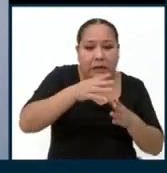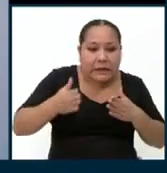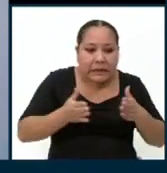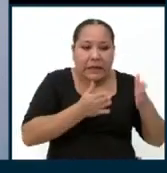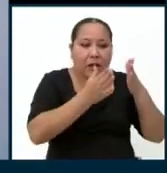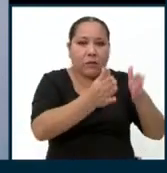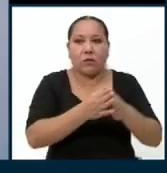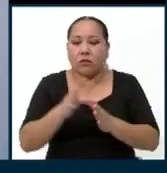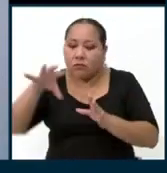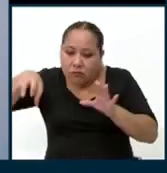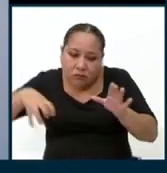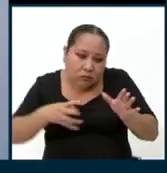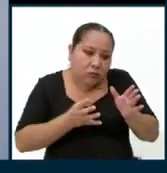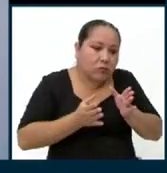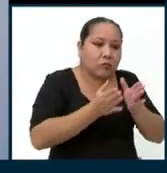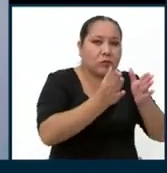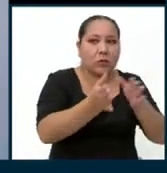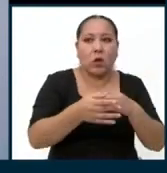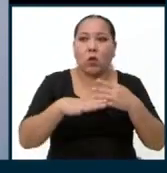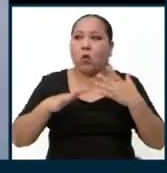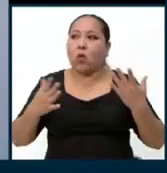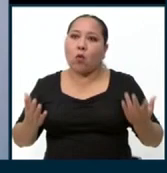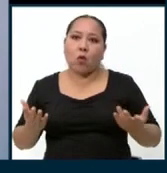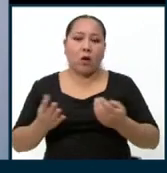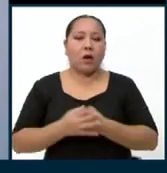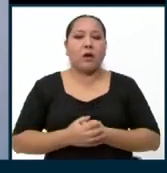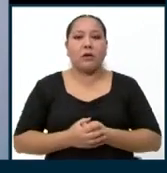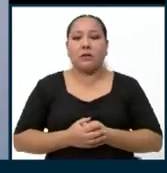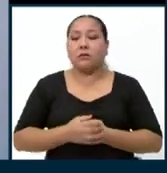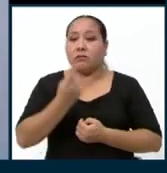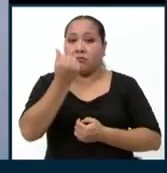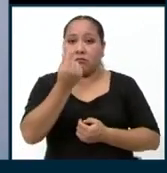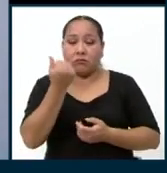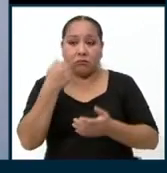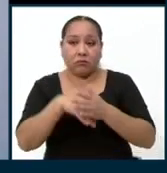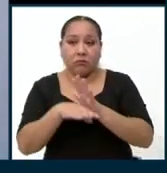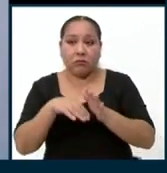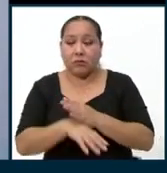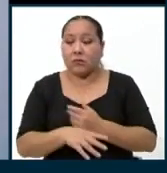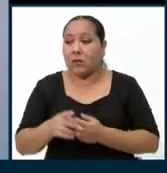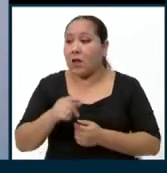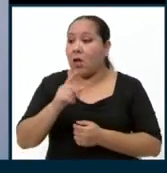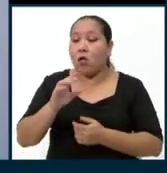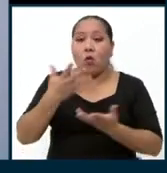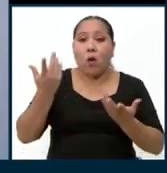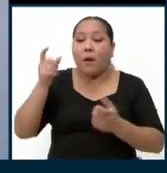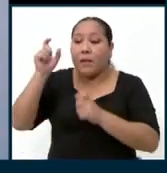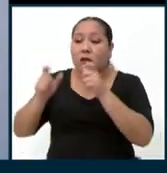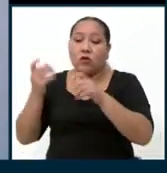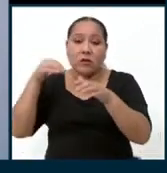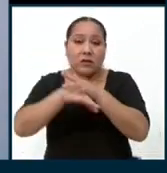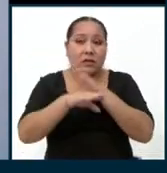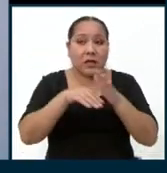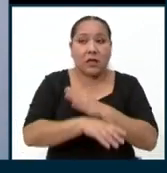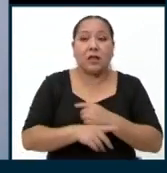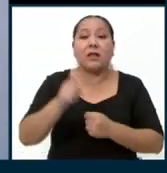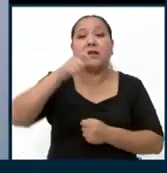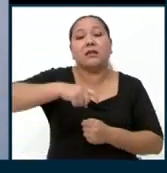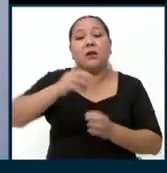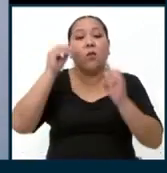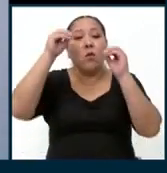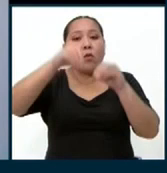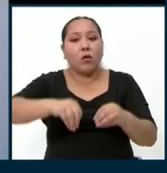canalizarlo por ahí. No tenemos el ingreso, como le he dicho, a los extranjeros. Deberíamos ponerlos, ¿no?